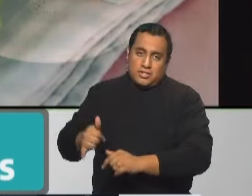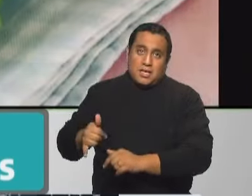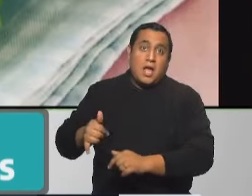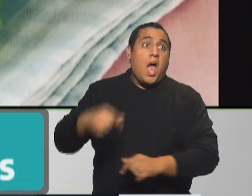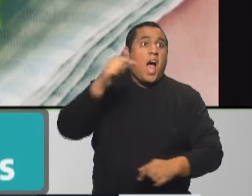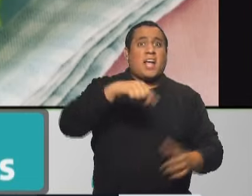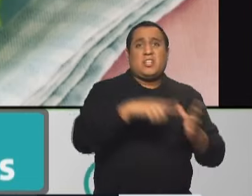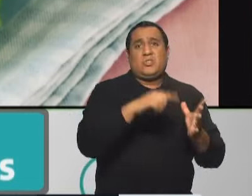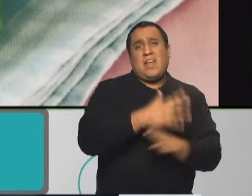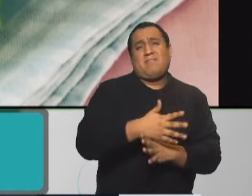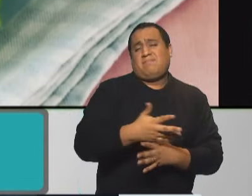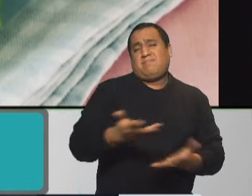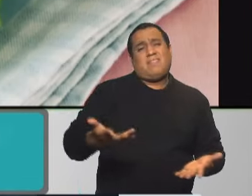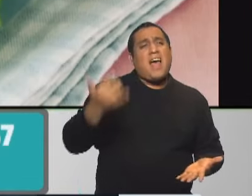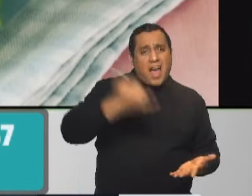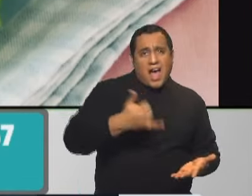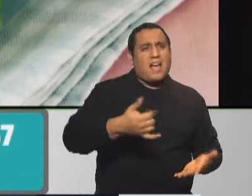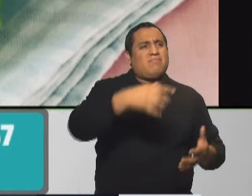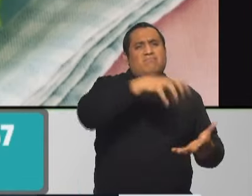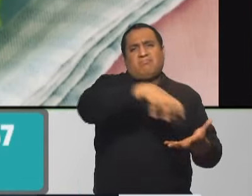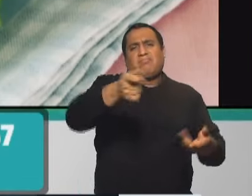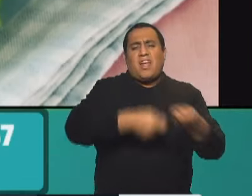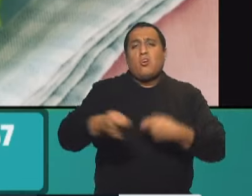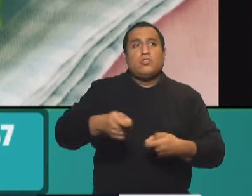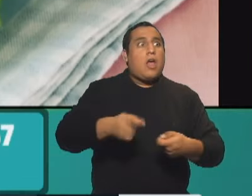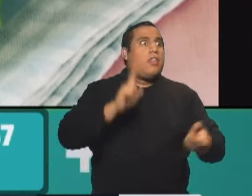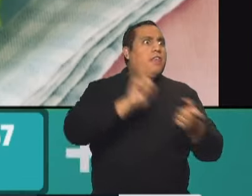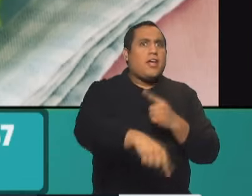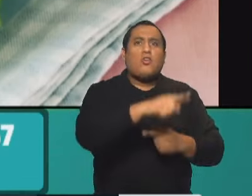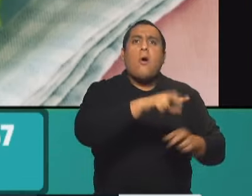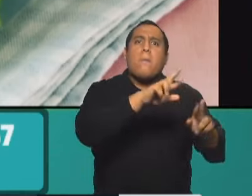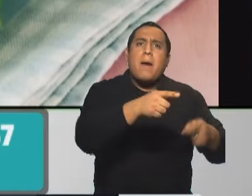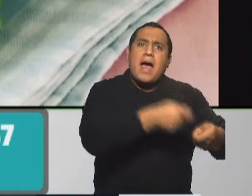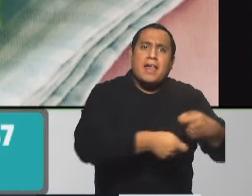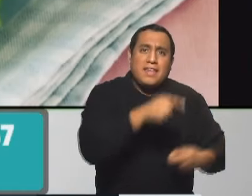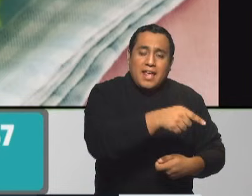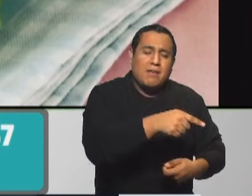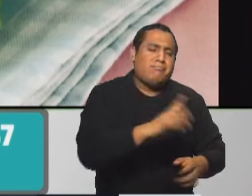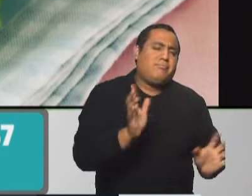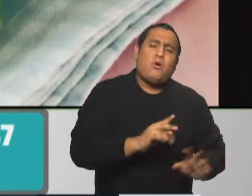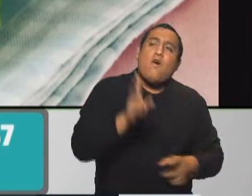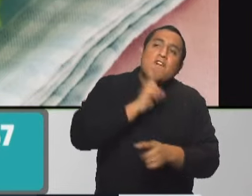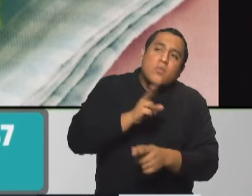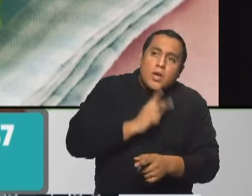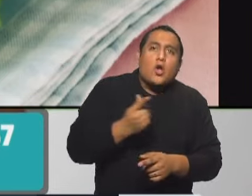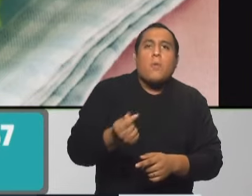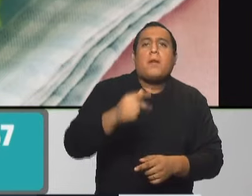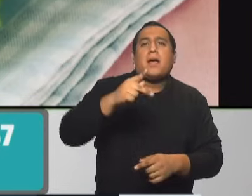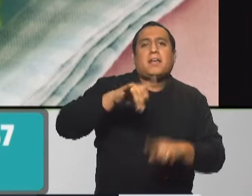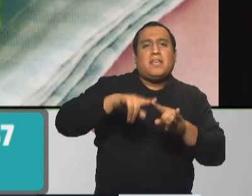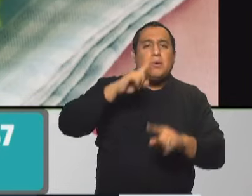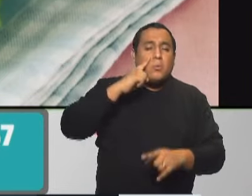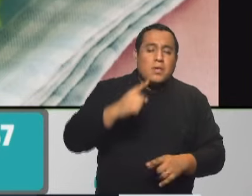salimos. ¿Qué hay? No vayamos a la panadería de una. Vayamos primero a la verdulería, compremos un kiwi, compremos una